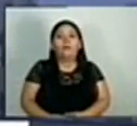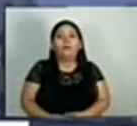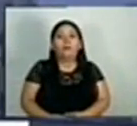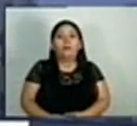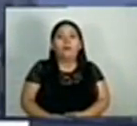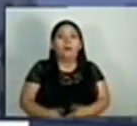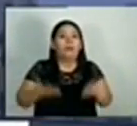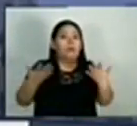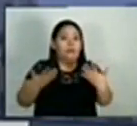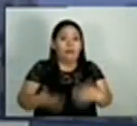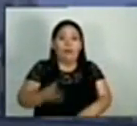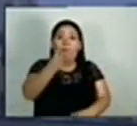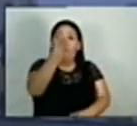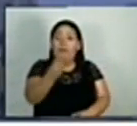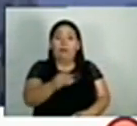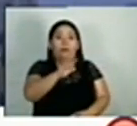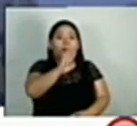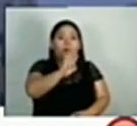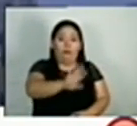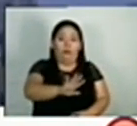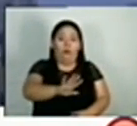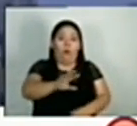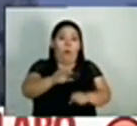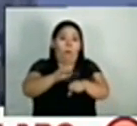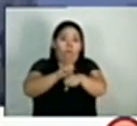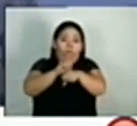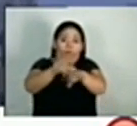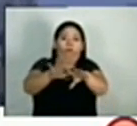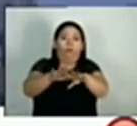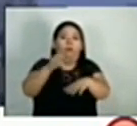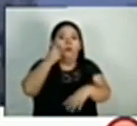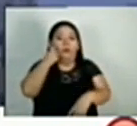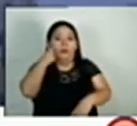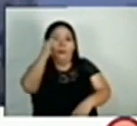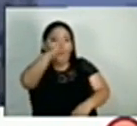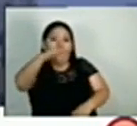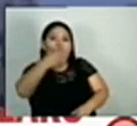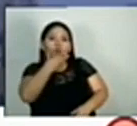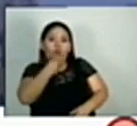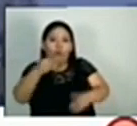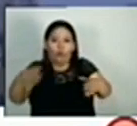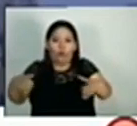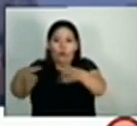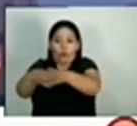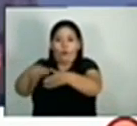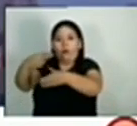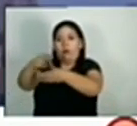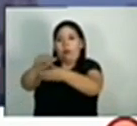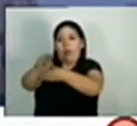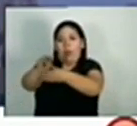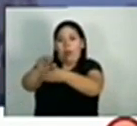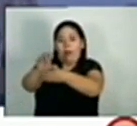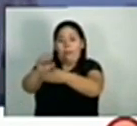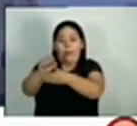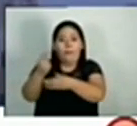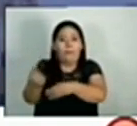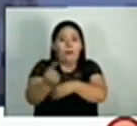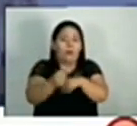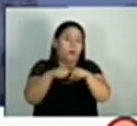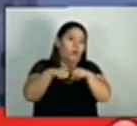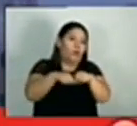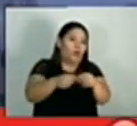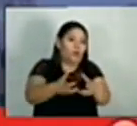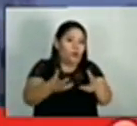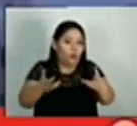Cinco días han pasado desde el nuevo estallido del conflicto entre Israel y el grupo Hamas que dejan miles de muertes y casi un